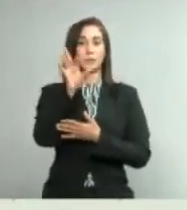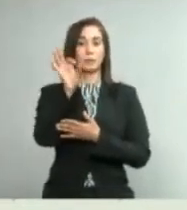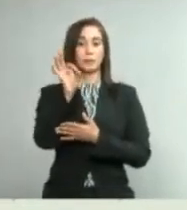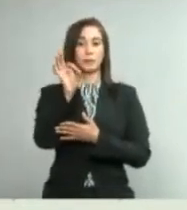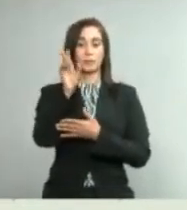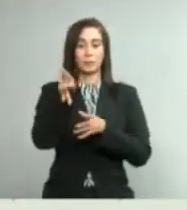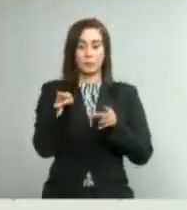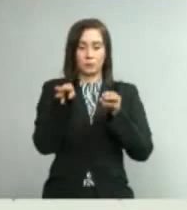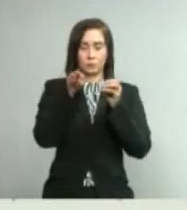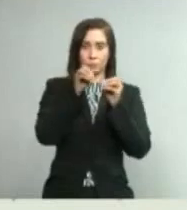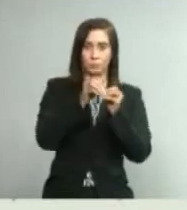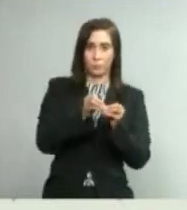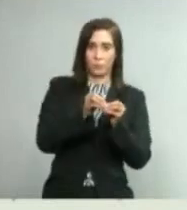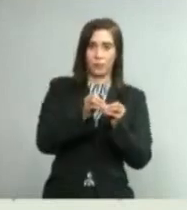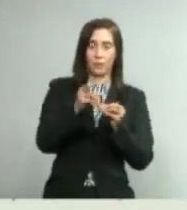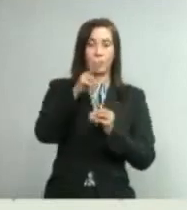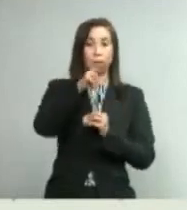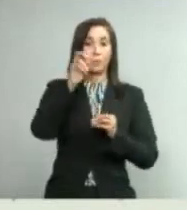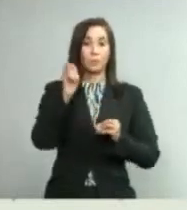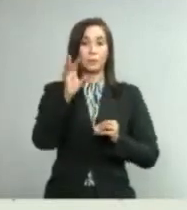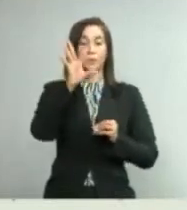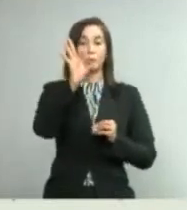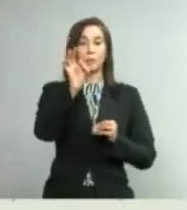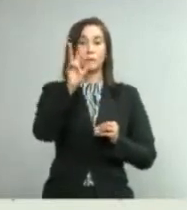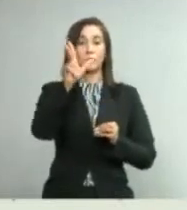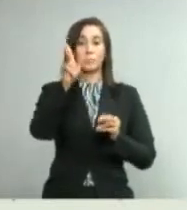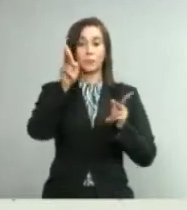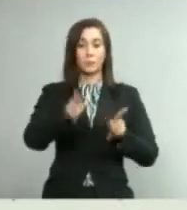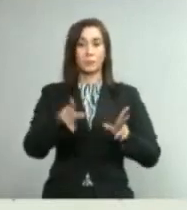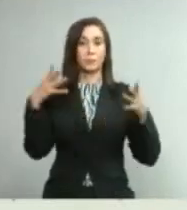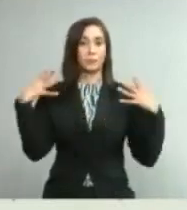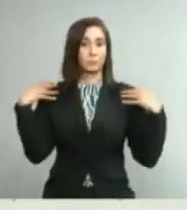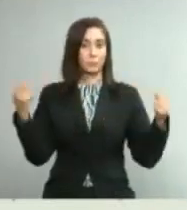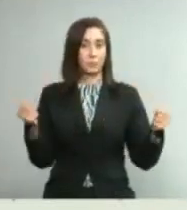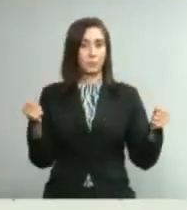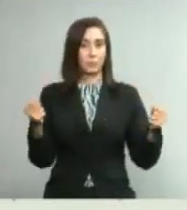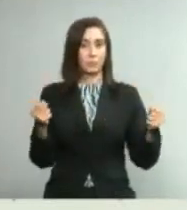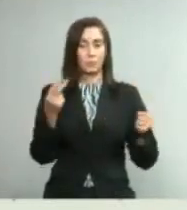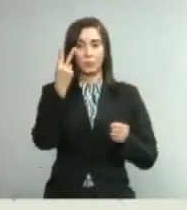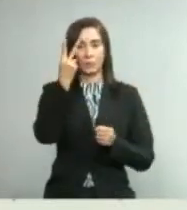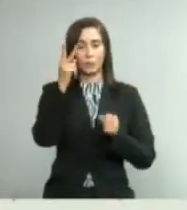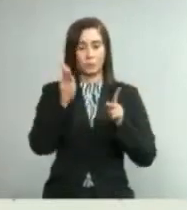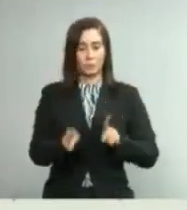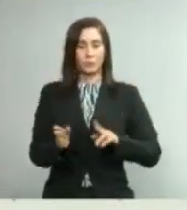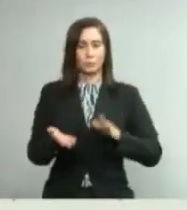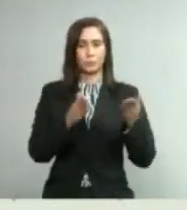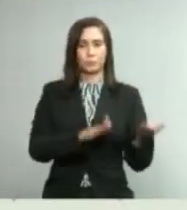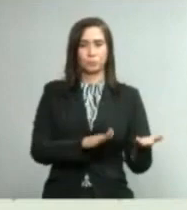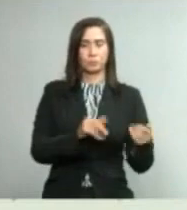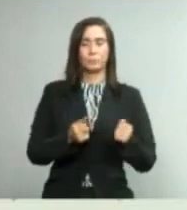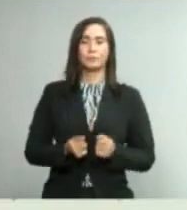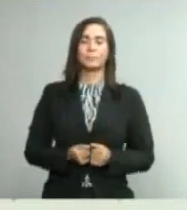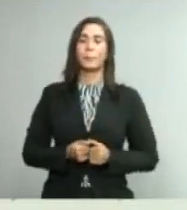acumulados, 293 recuperados, dos fallecimientos.